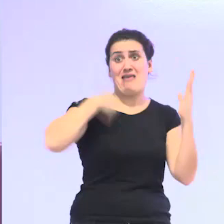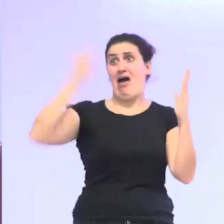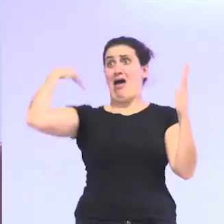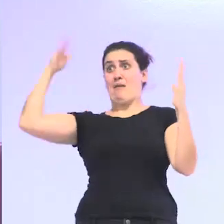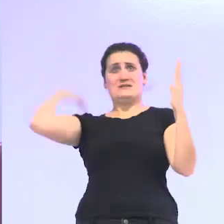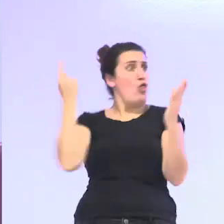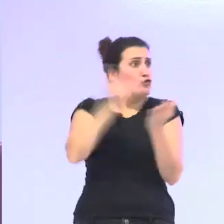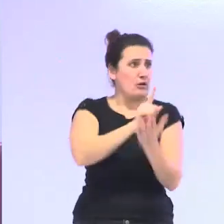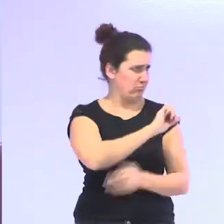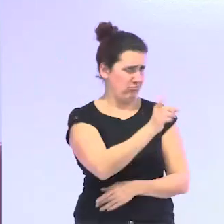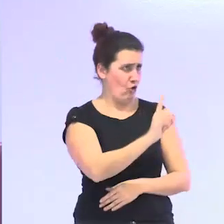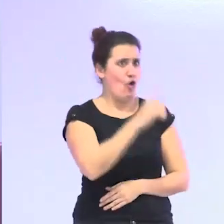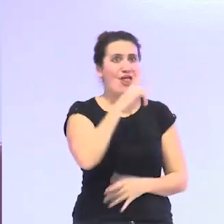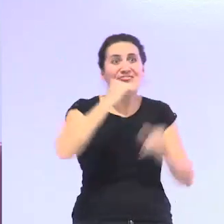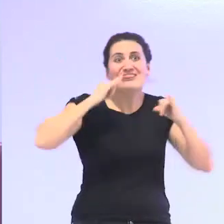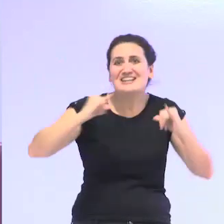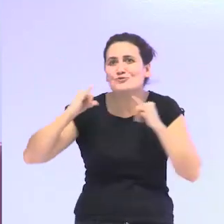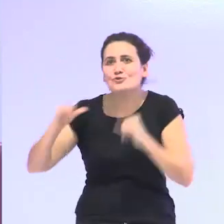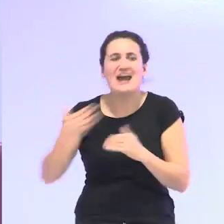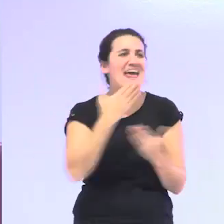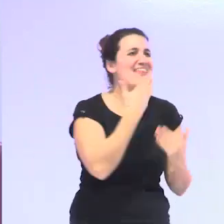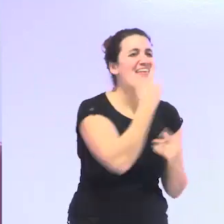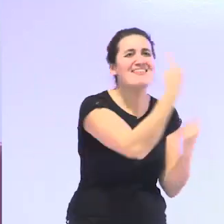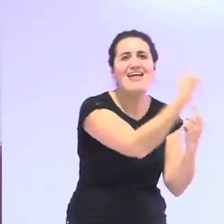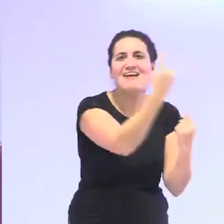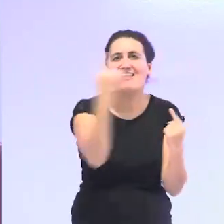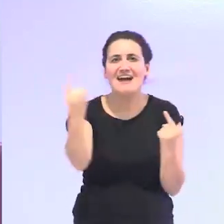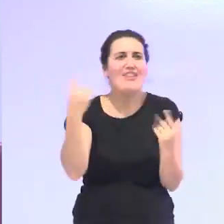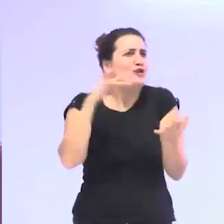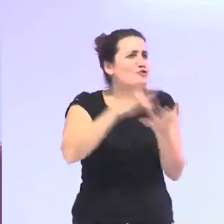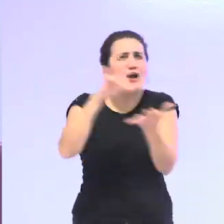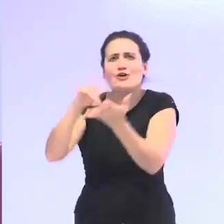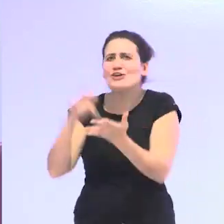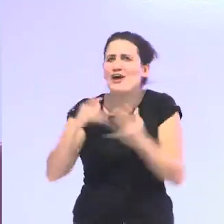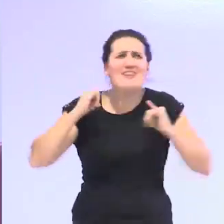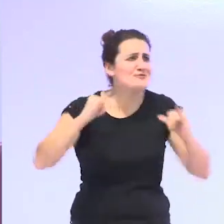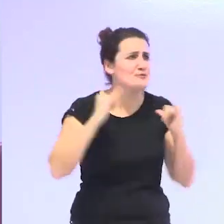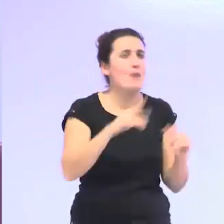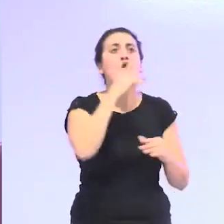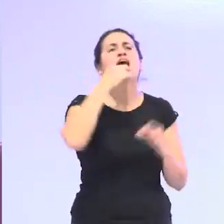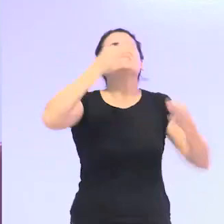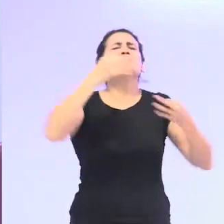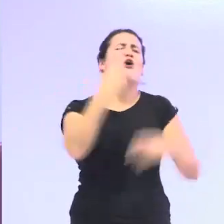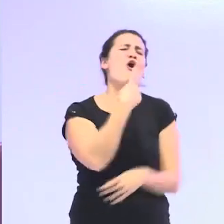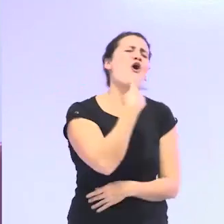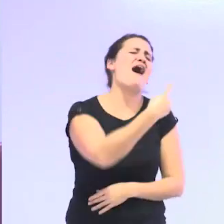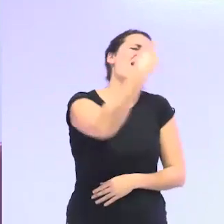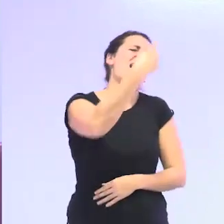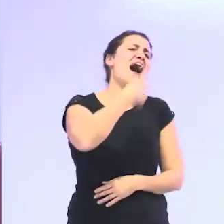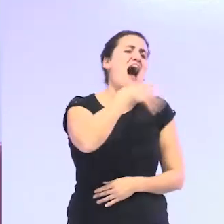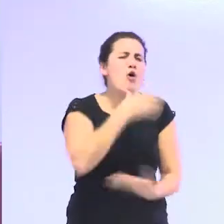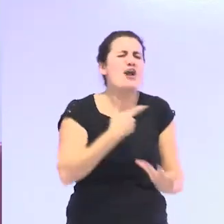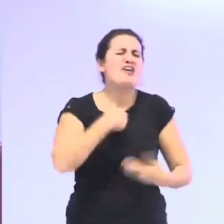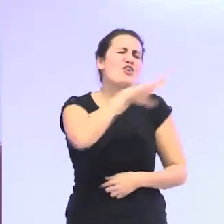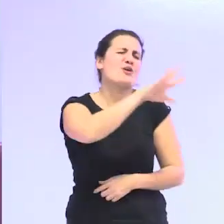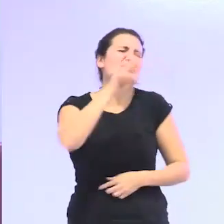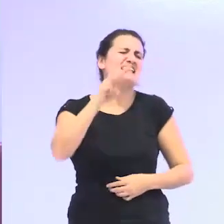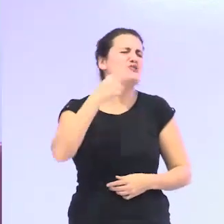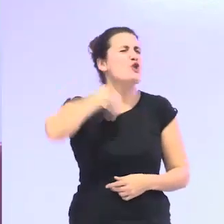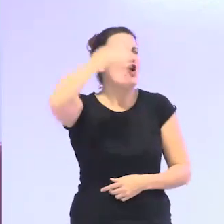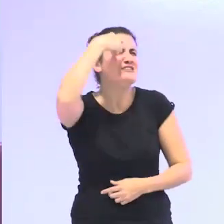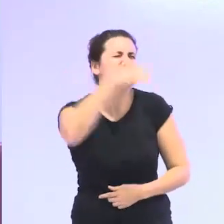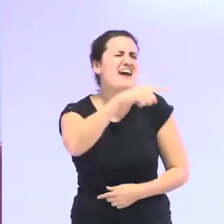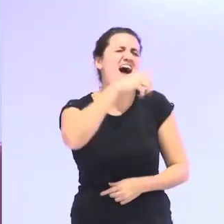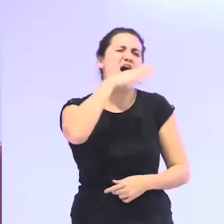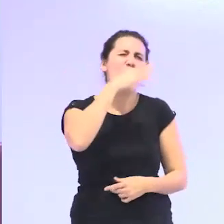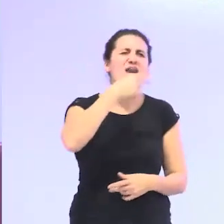lo que tenemos es que disfrutar de cada edad y de cada momento porque si estamos permanentemente diciendo ojalá ahora que tengo 53 con lo que sé y